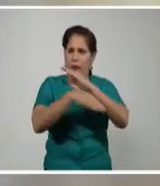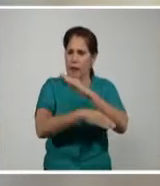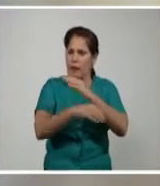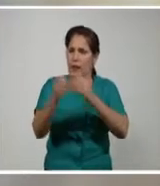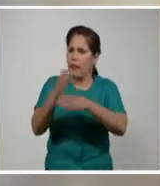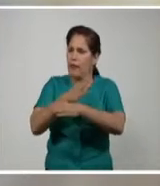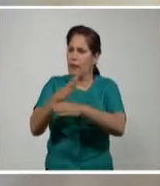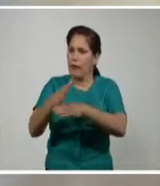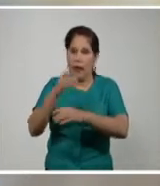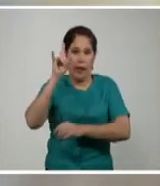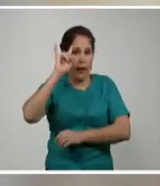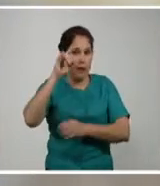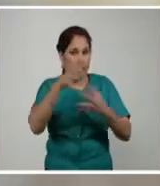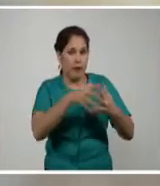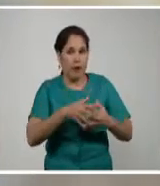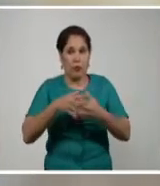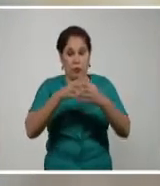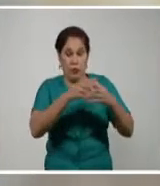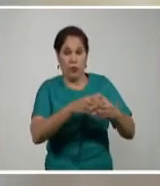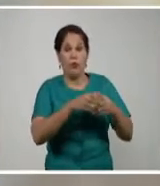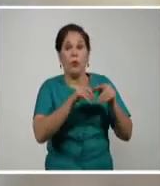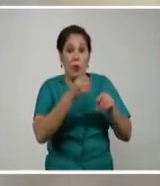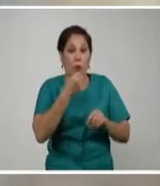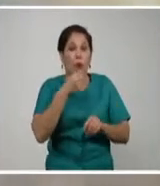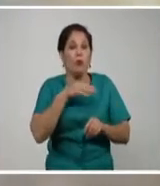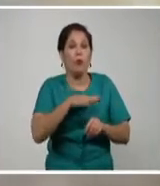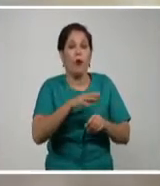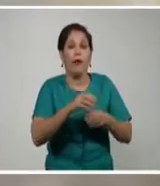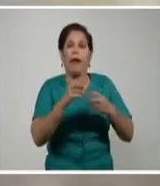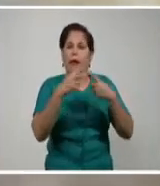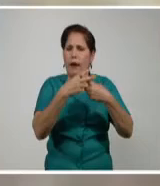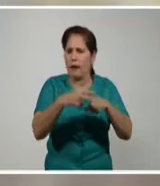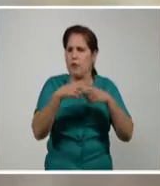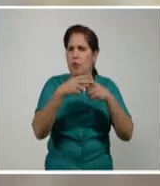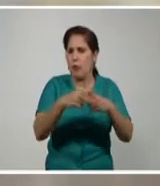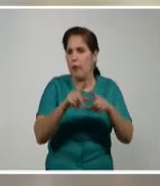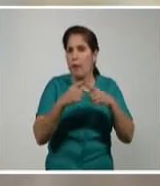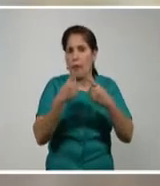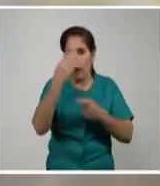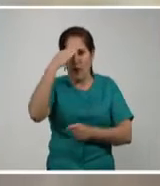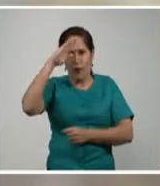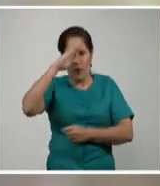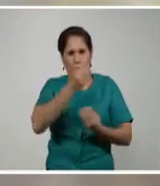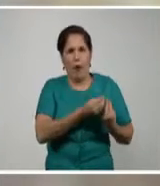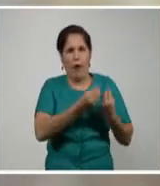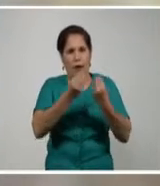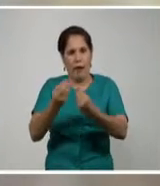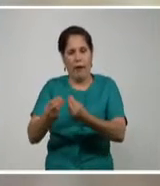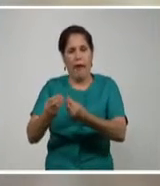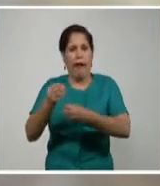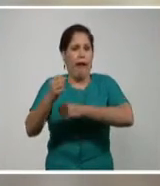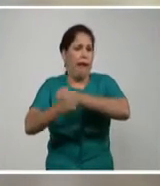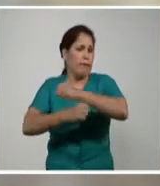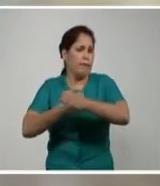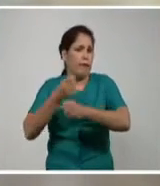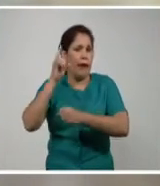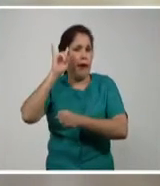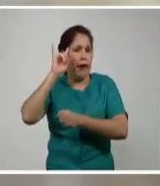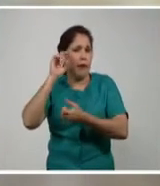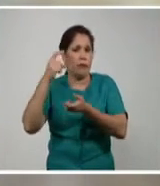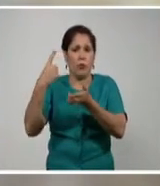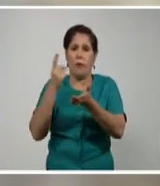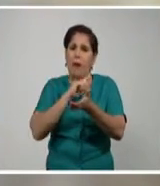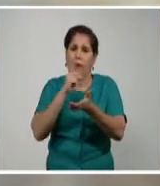sectores lecheros de Estados Unidos que pudiera resolverse con el suministro a Cuba de leche, mantequilla y queso, entre otros